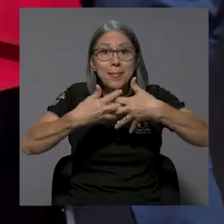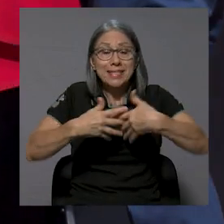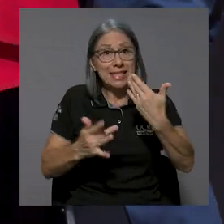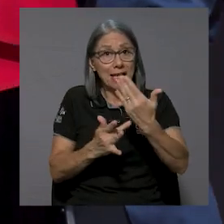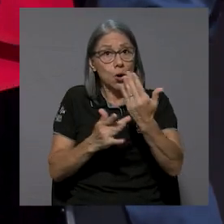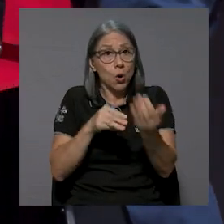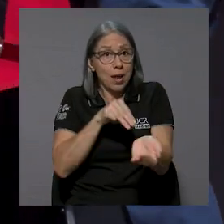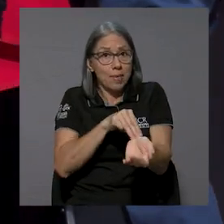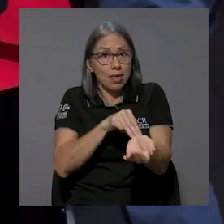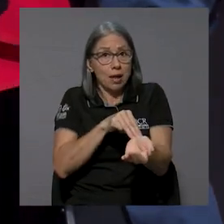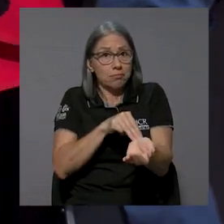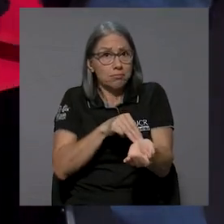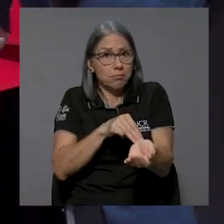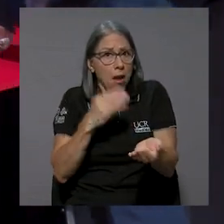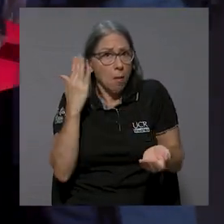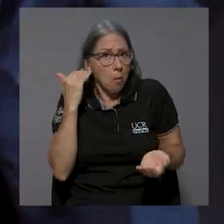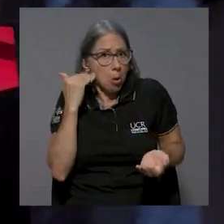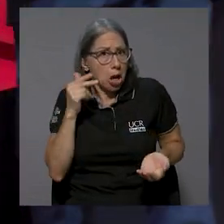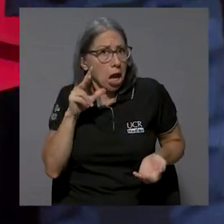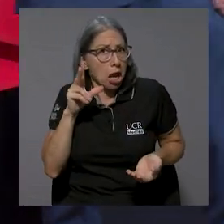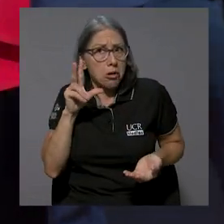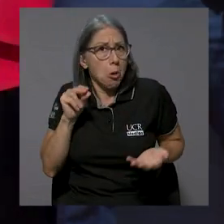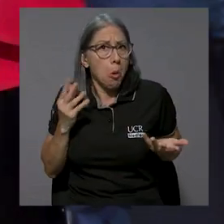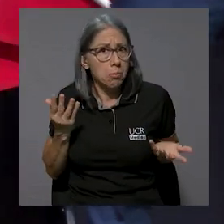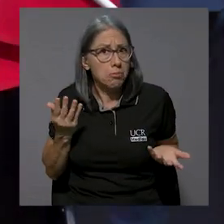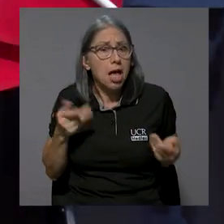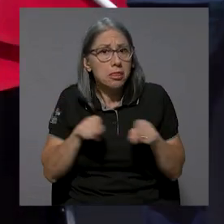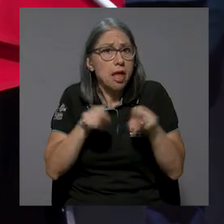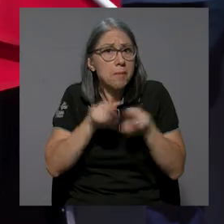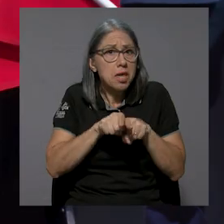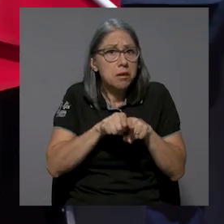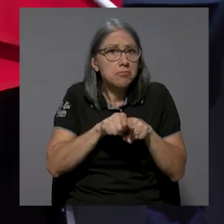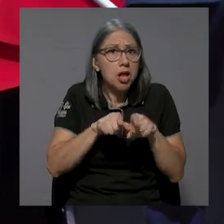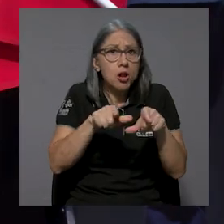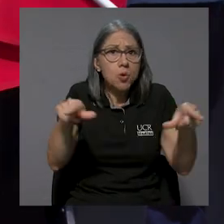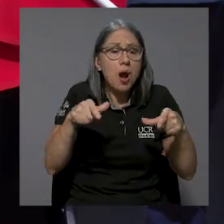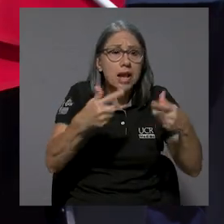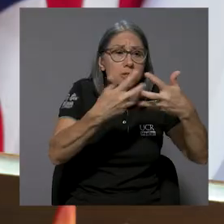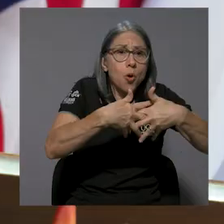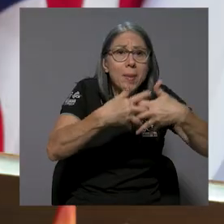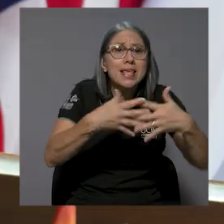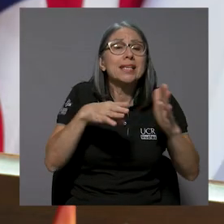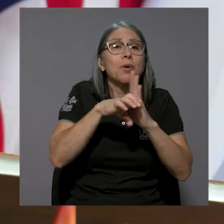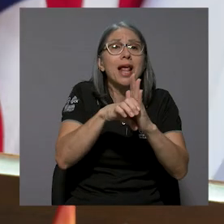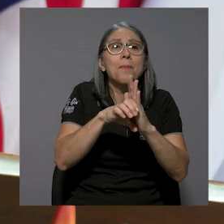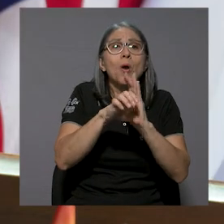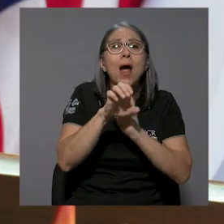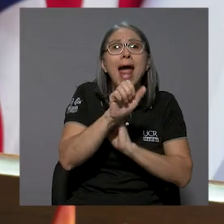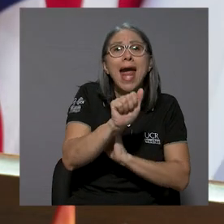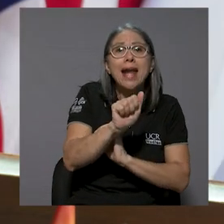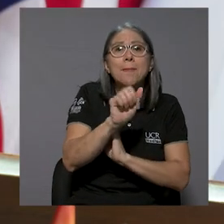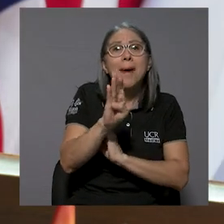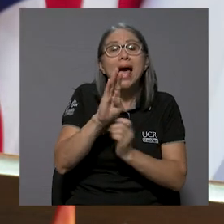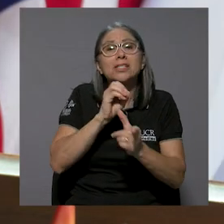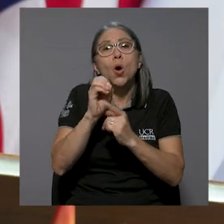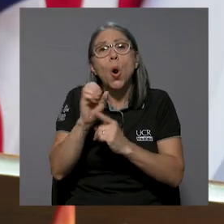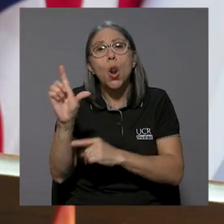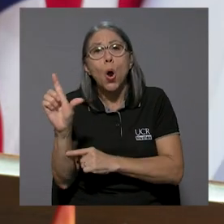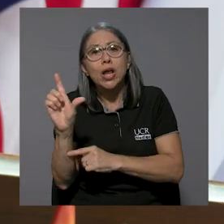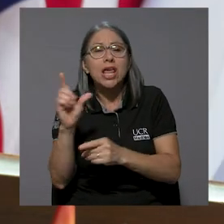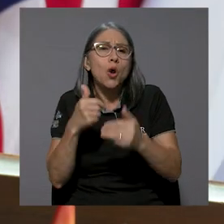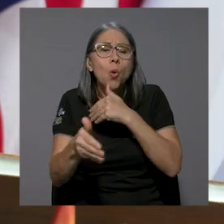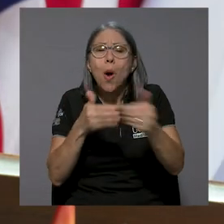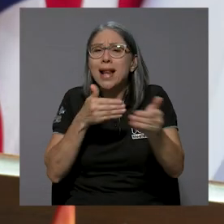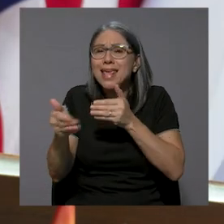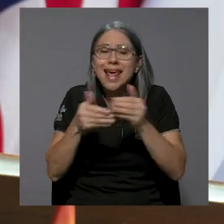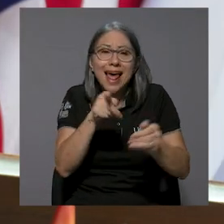médica. ¿Por qué no podemos venir y tener unas zonas francas llenas de compañías como Airbus o Lockheed o cualquiera de estas